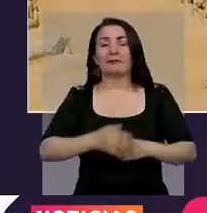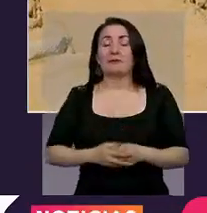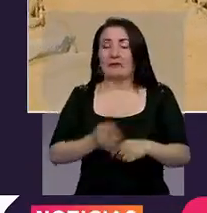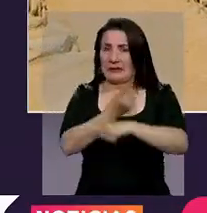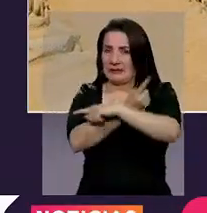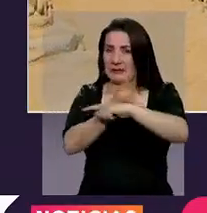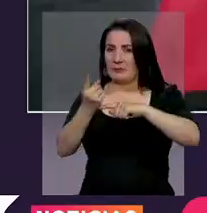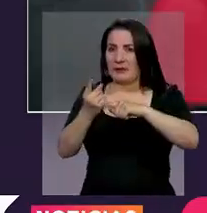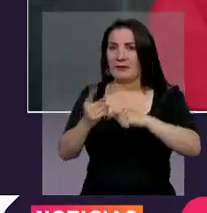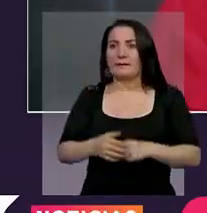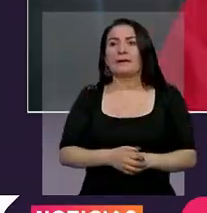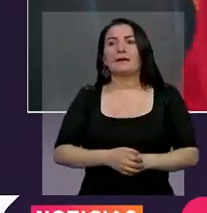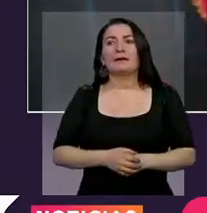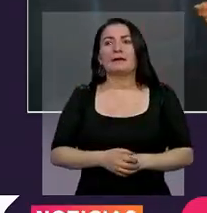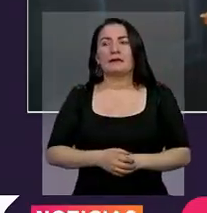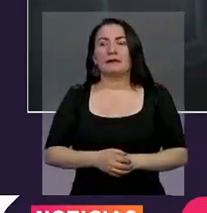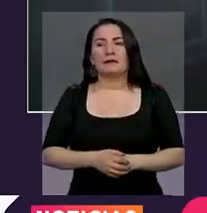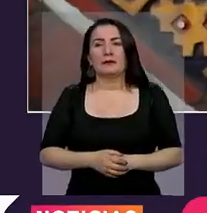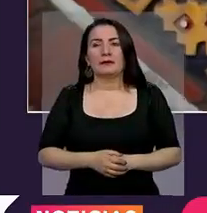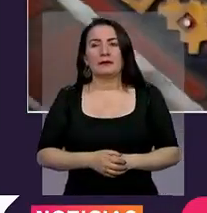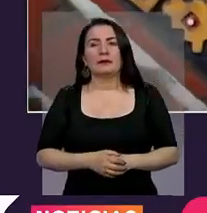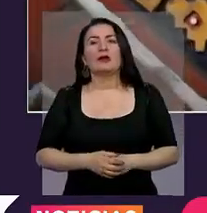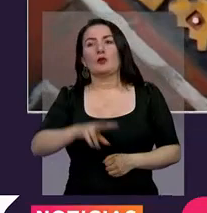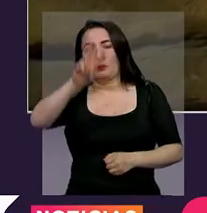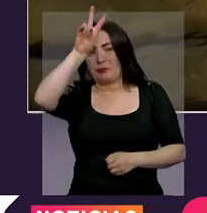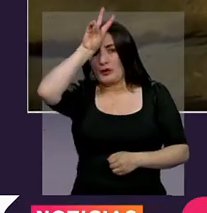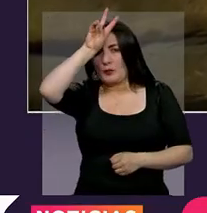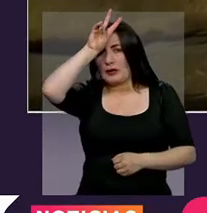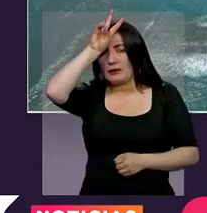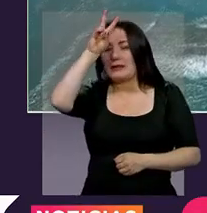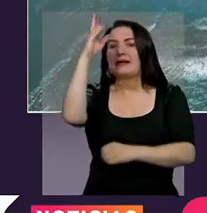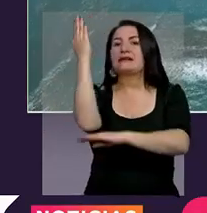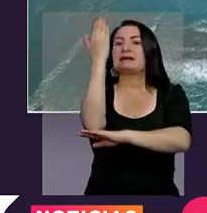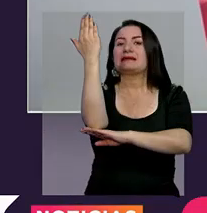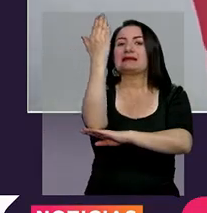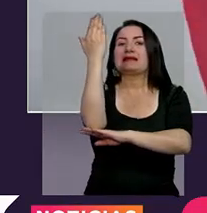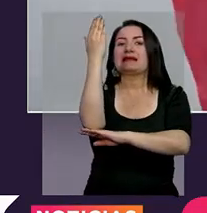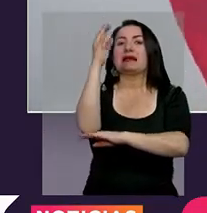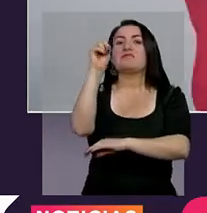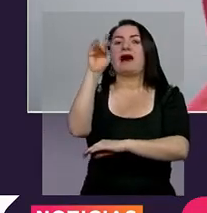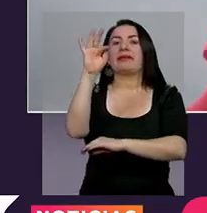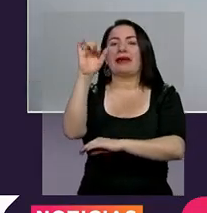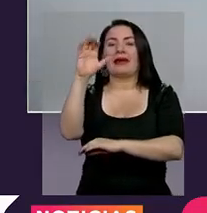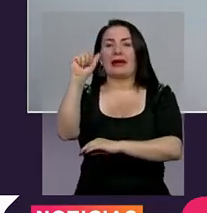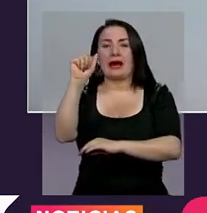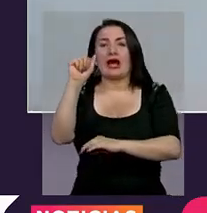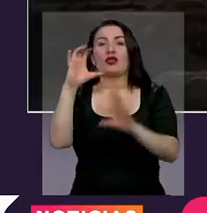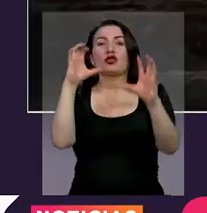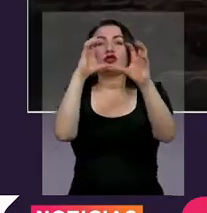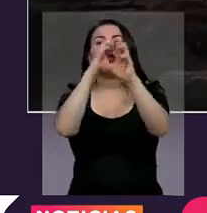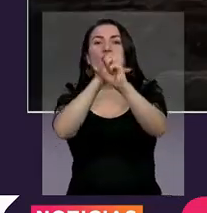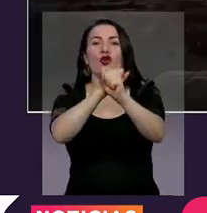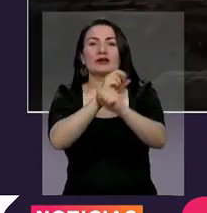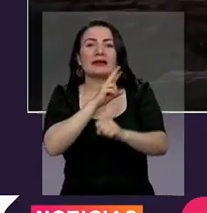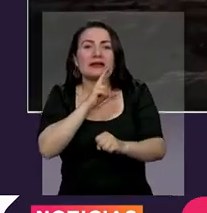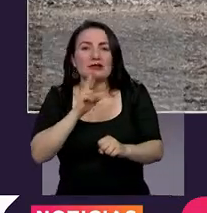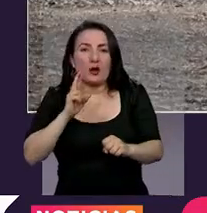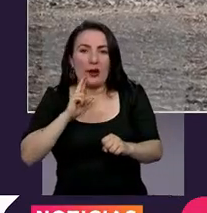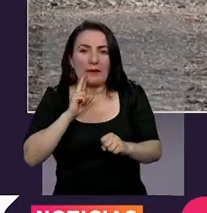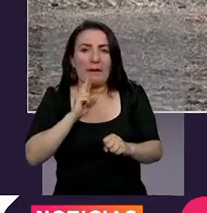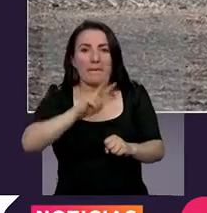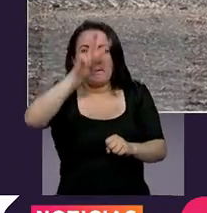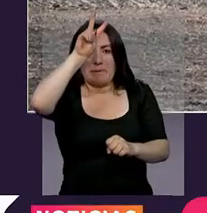El ciclo de... ciclo peruano, en la Cinemateca, así como las noches de los restaurantes peruanos,